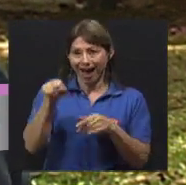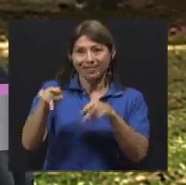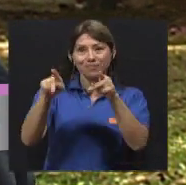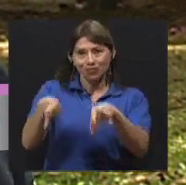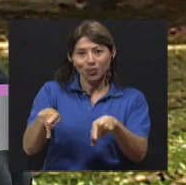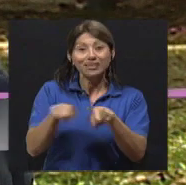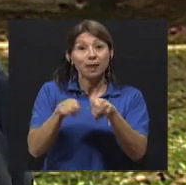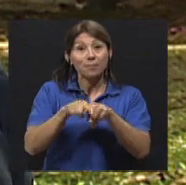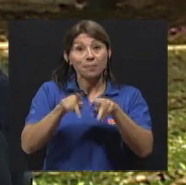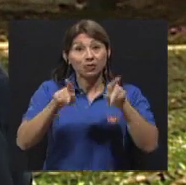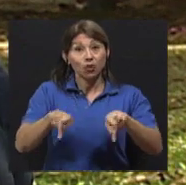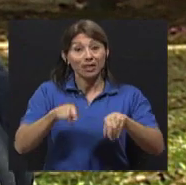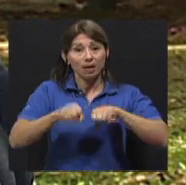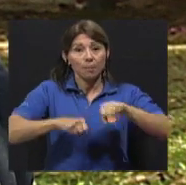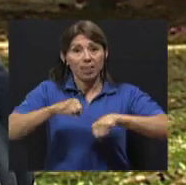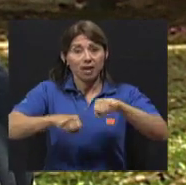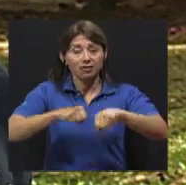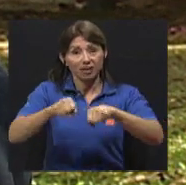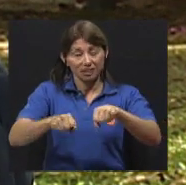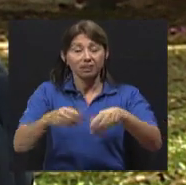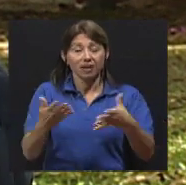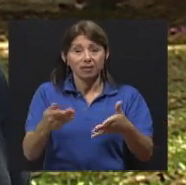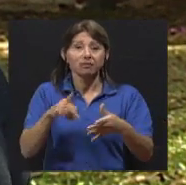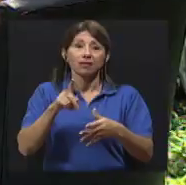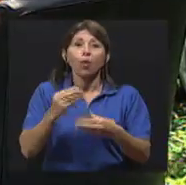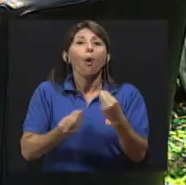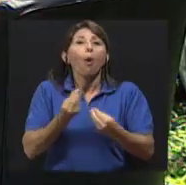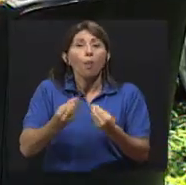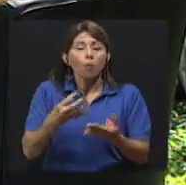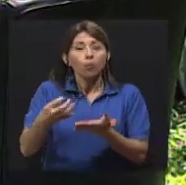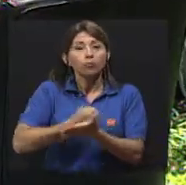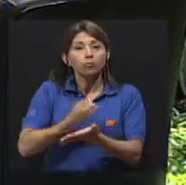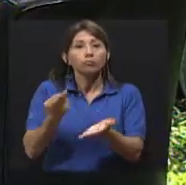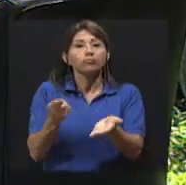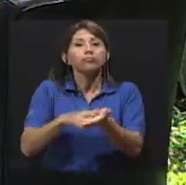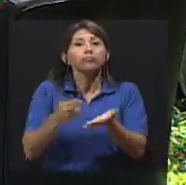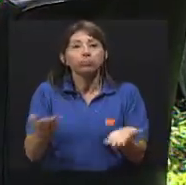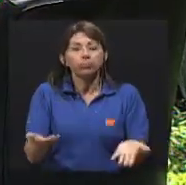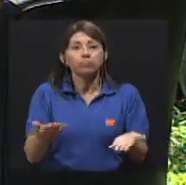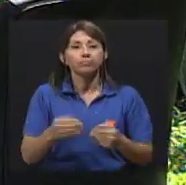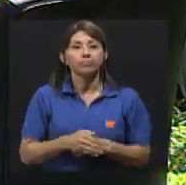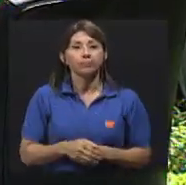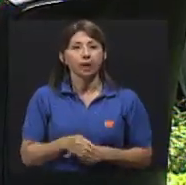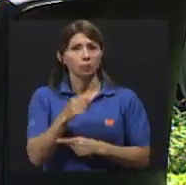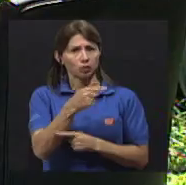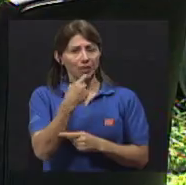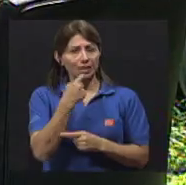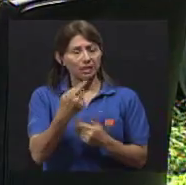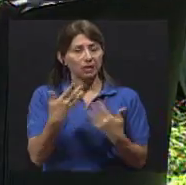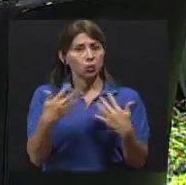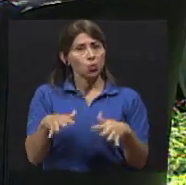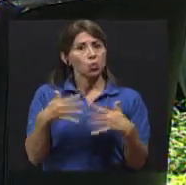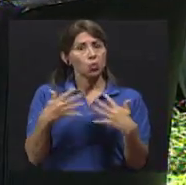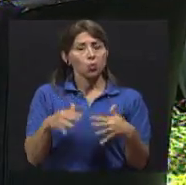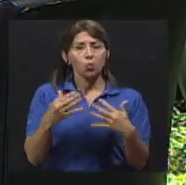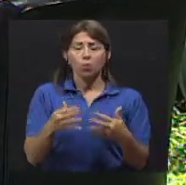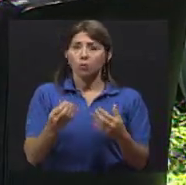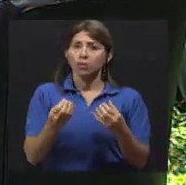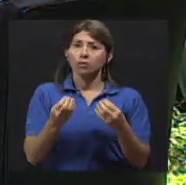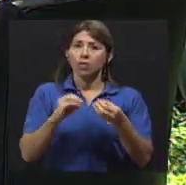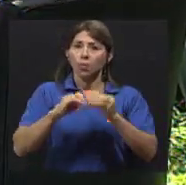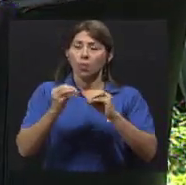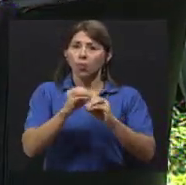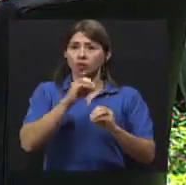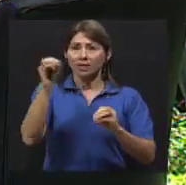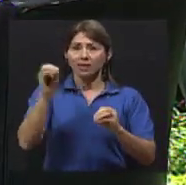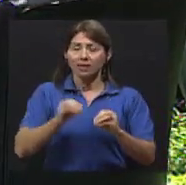ciclistas también muy imprudentes. Con los datos que usted dio al inicio, pues es una cifra en términos porcentuales muy grande